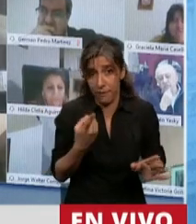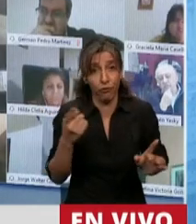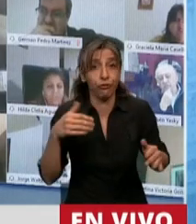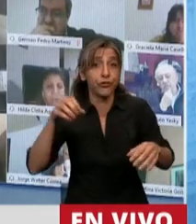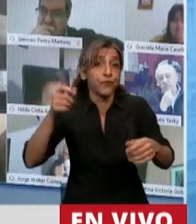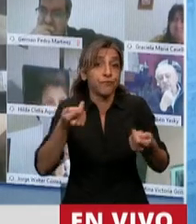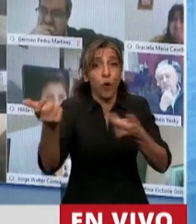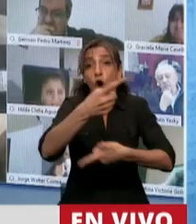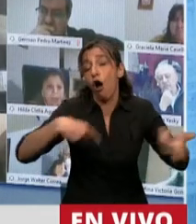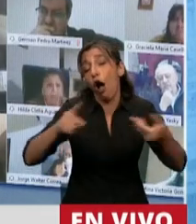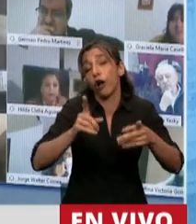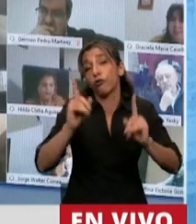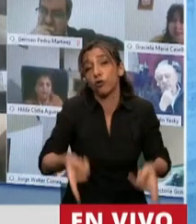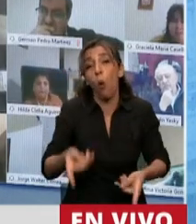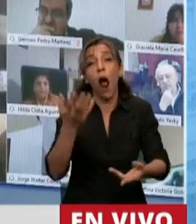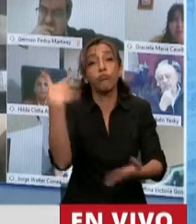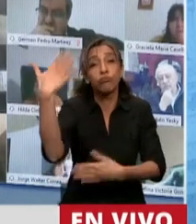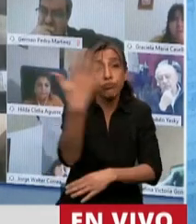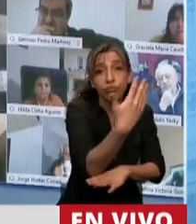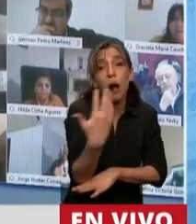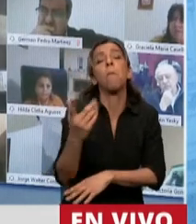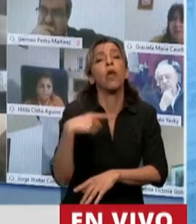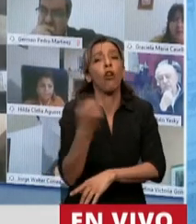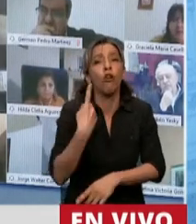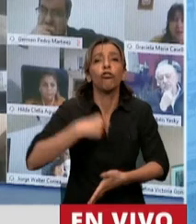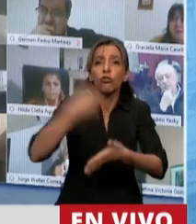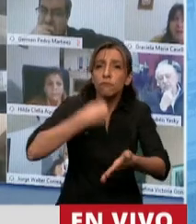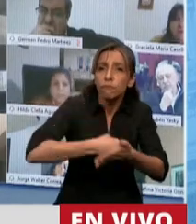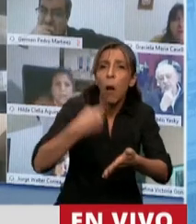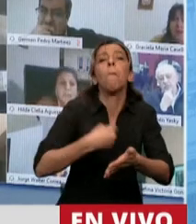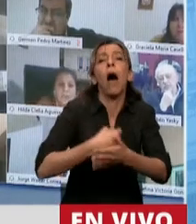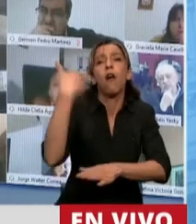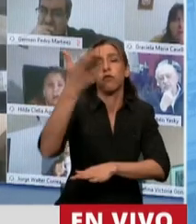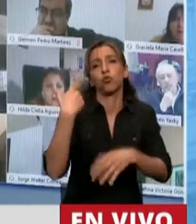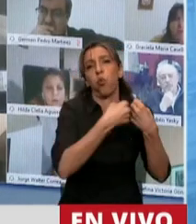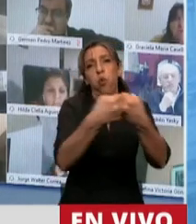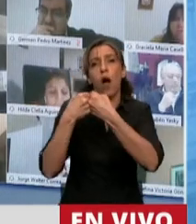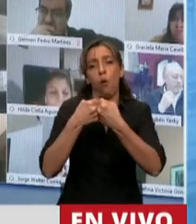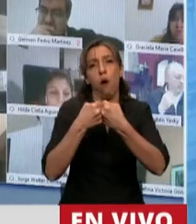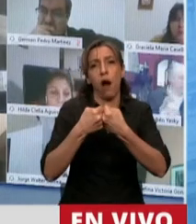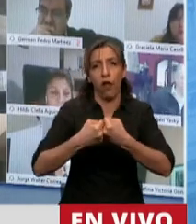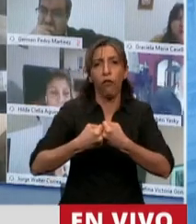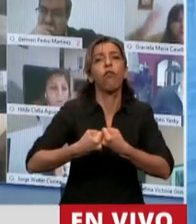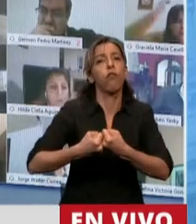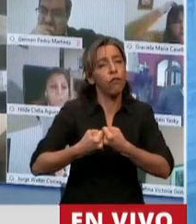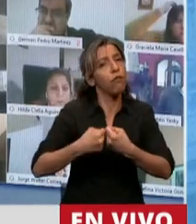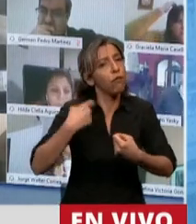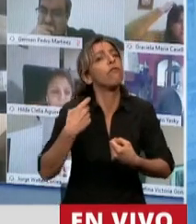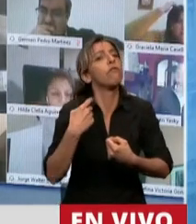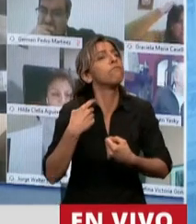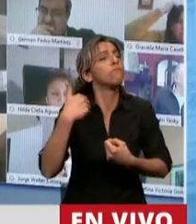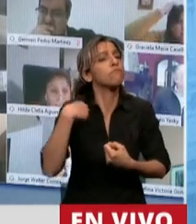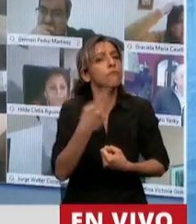podamos seguir trabajando en alcanzar ese consenso, porque tenemos puntos de acuerdo, muchos puntos de acuerdo. Nosotros